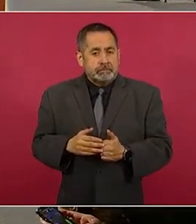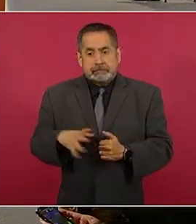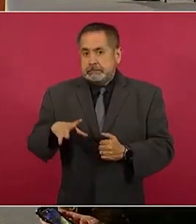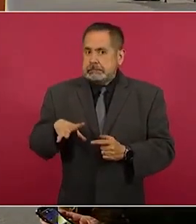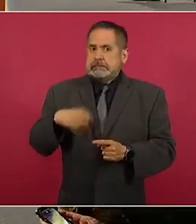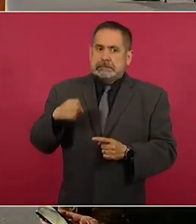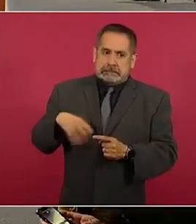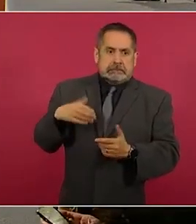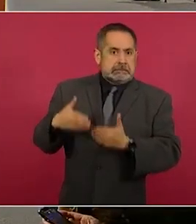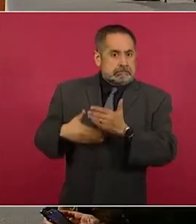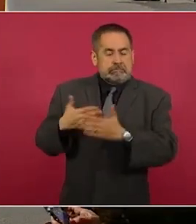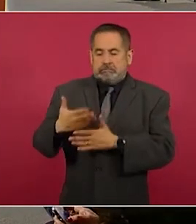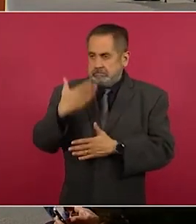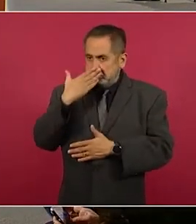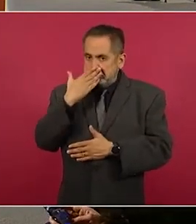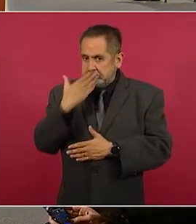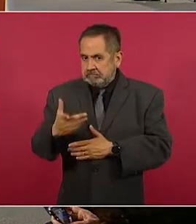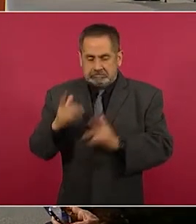esfuerzo.